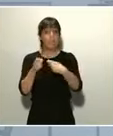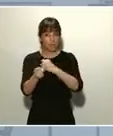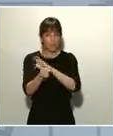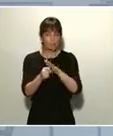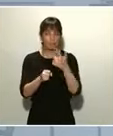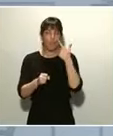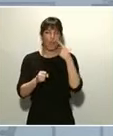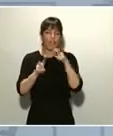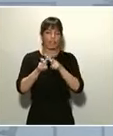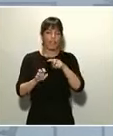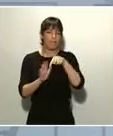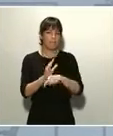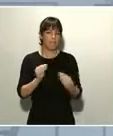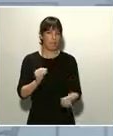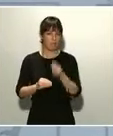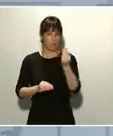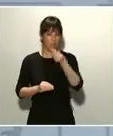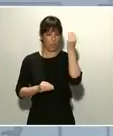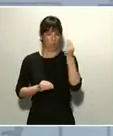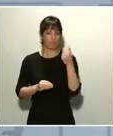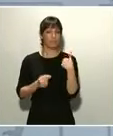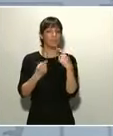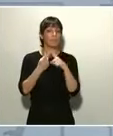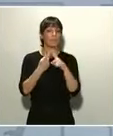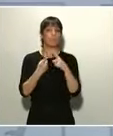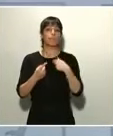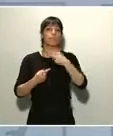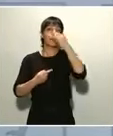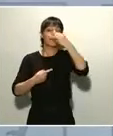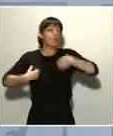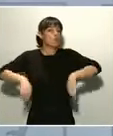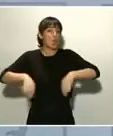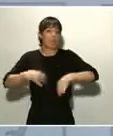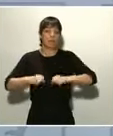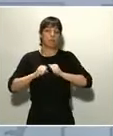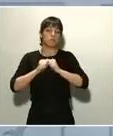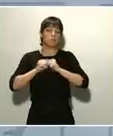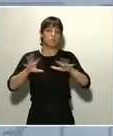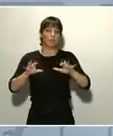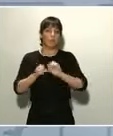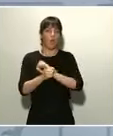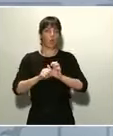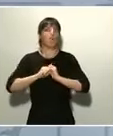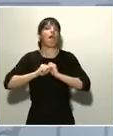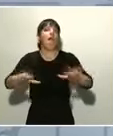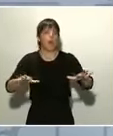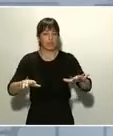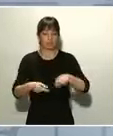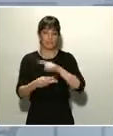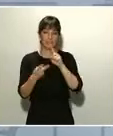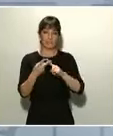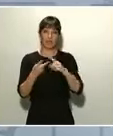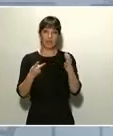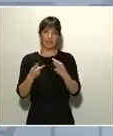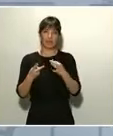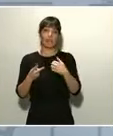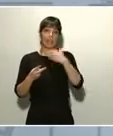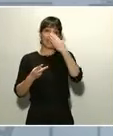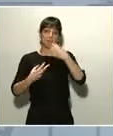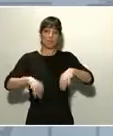que su propagación es más alta que una gripe normal. La segunda es que su letalidad es también mayor que una gripe común.